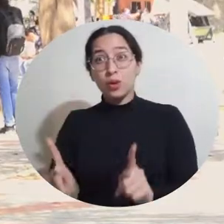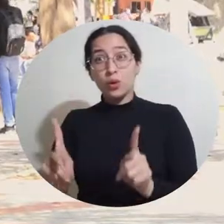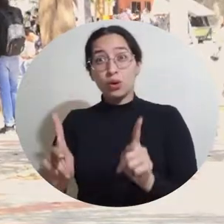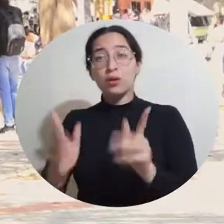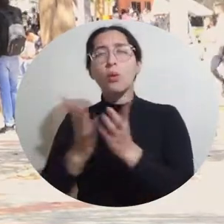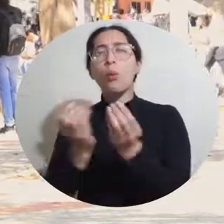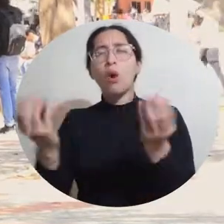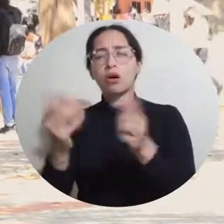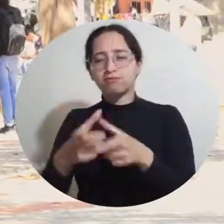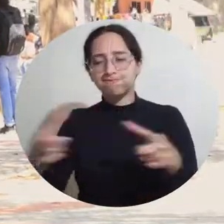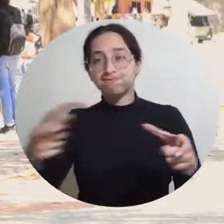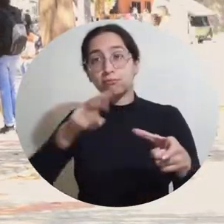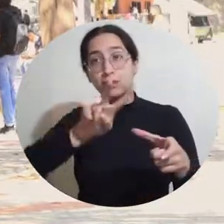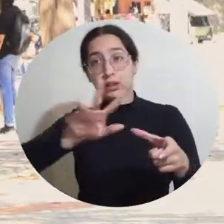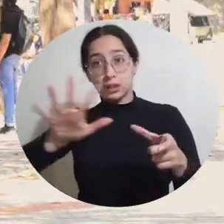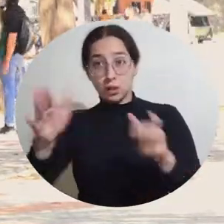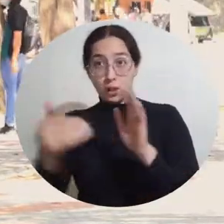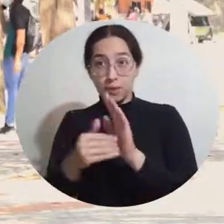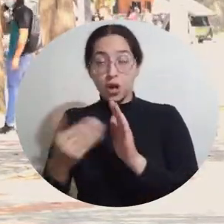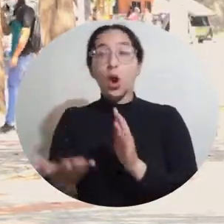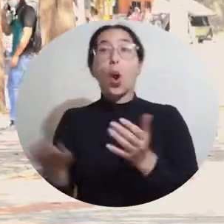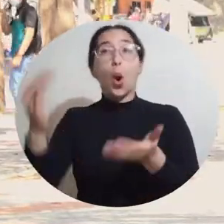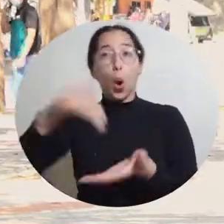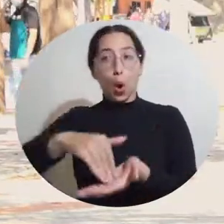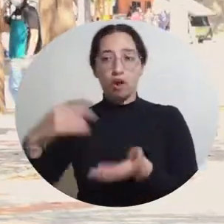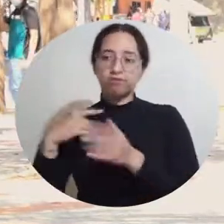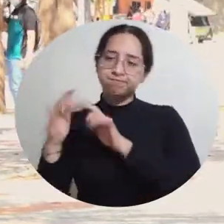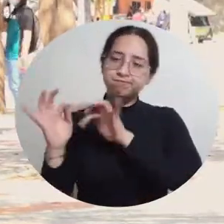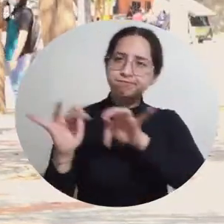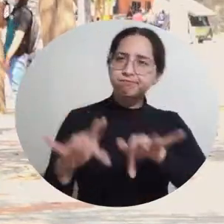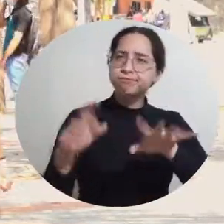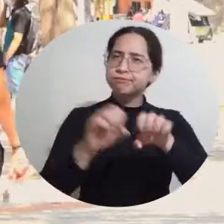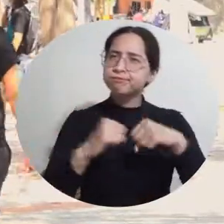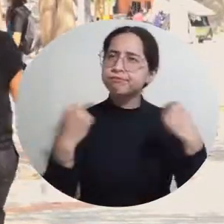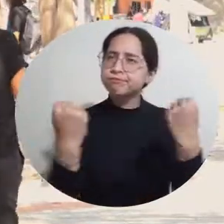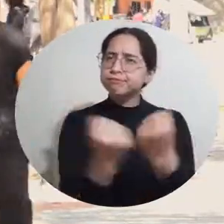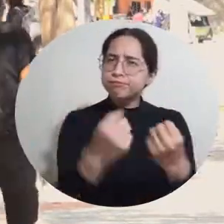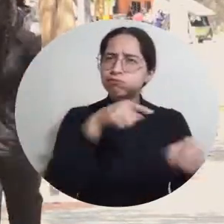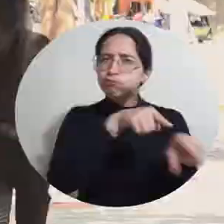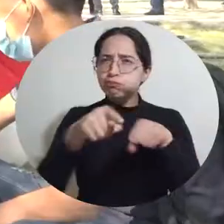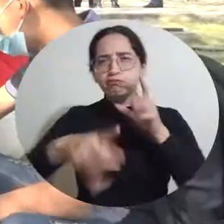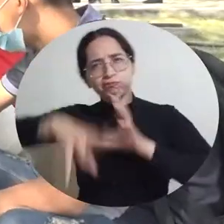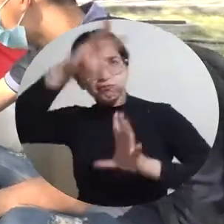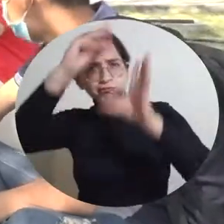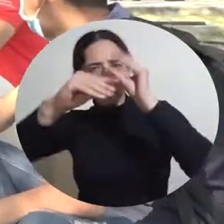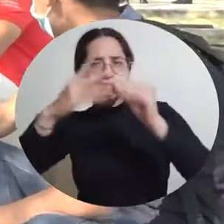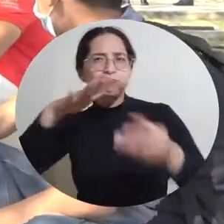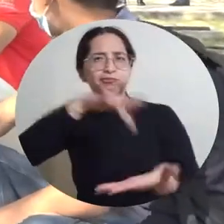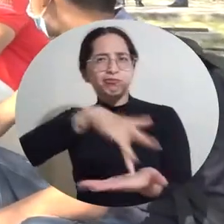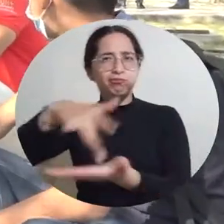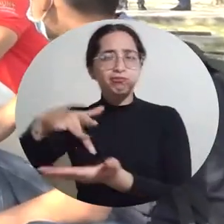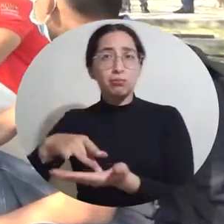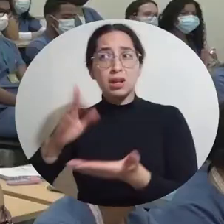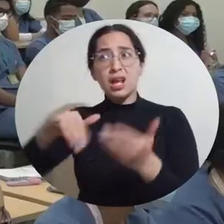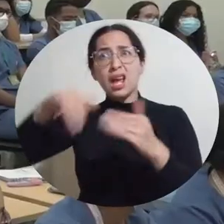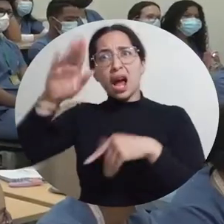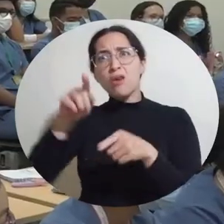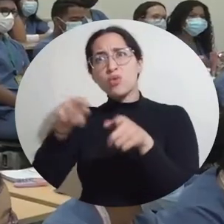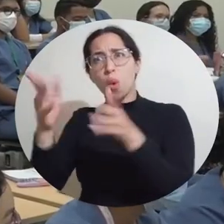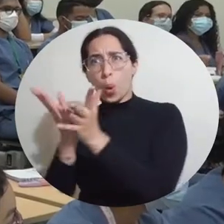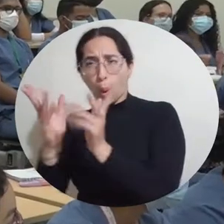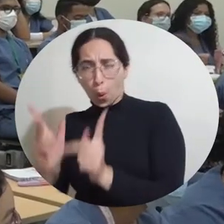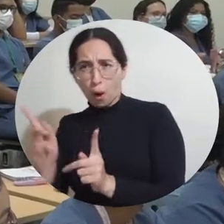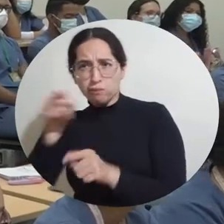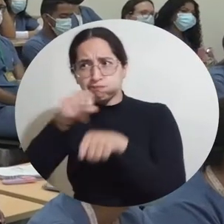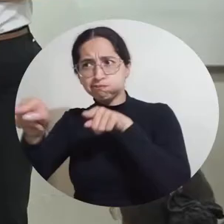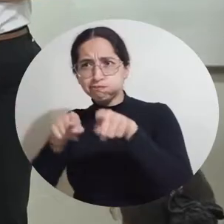retornan a su actividad académica presencial, casi la mitad de los estudiantes no habían tenido esta experiencia ya que quienes